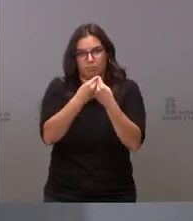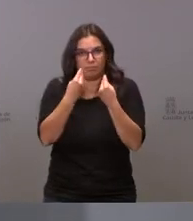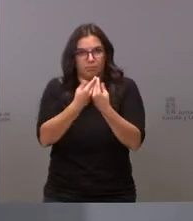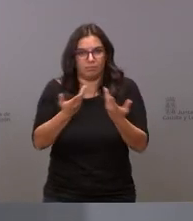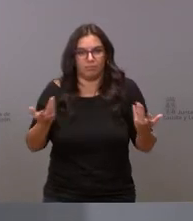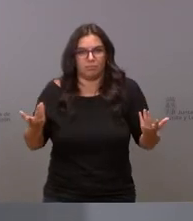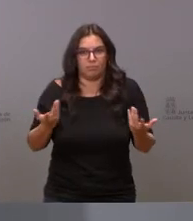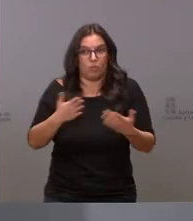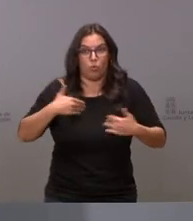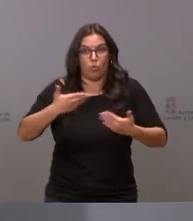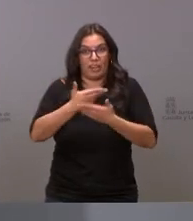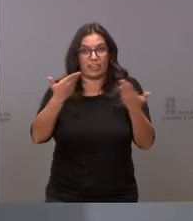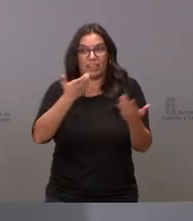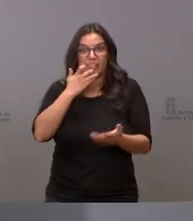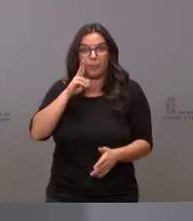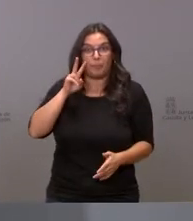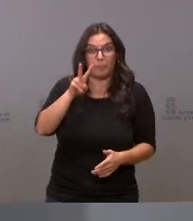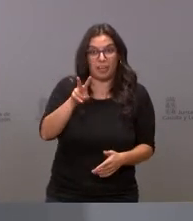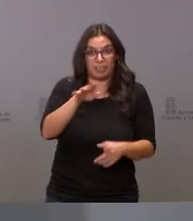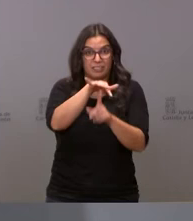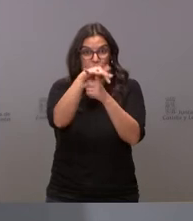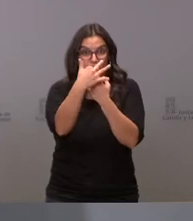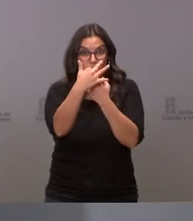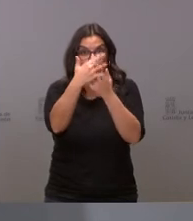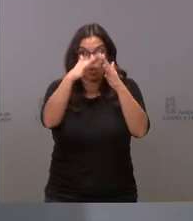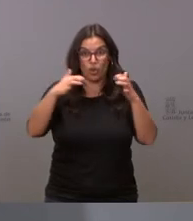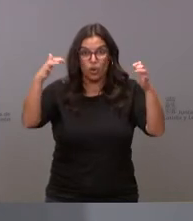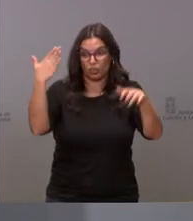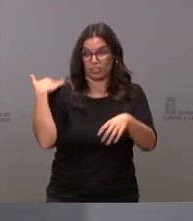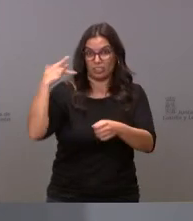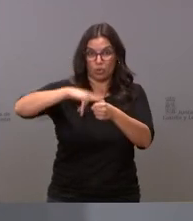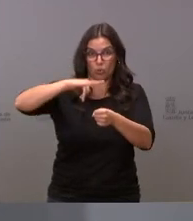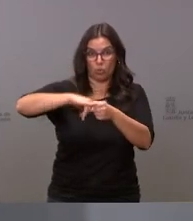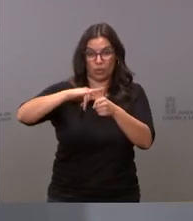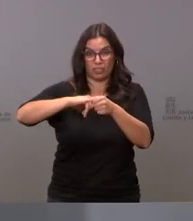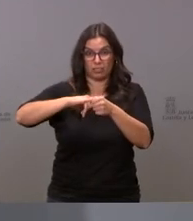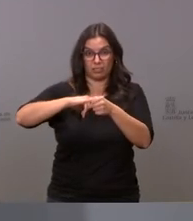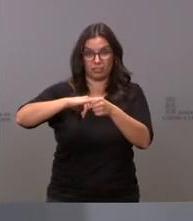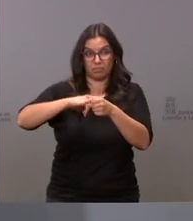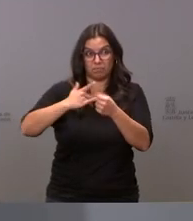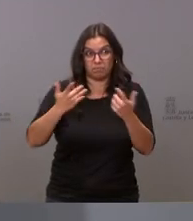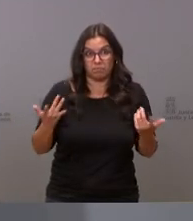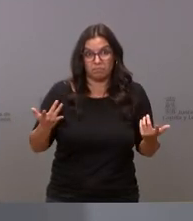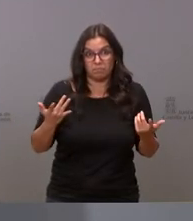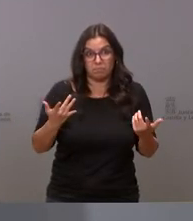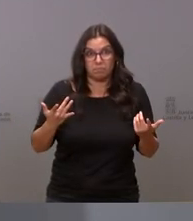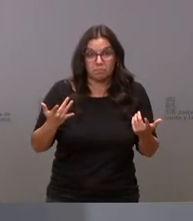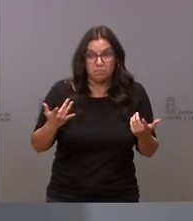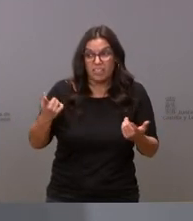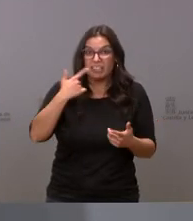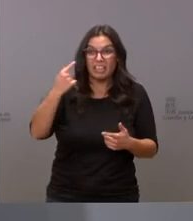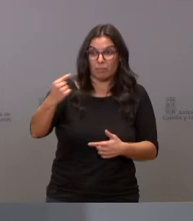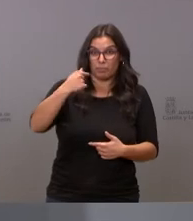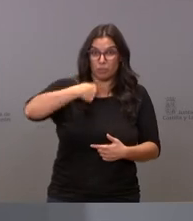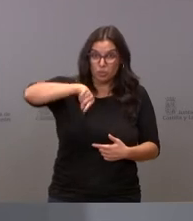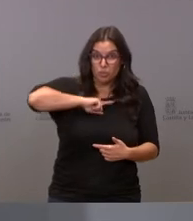que vea lo sucedido en las cortes este lunes hombre que acusen a ciudadanos de ser responsables